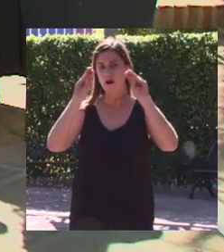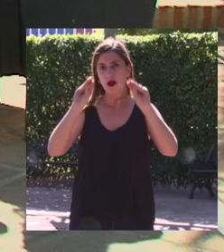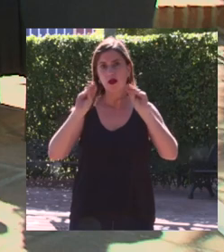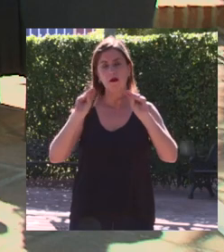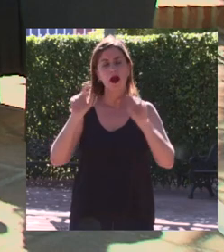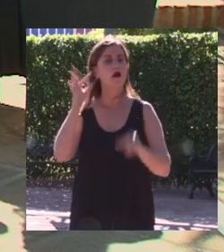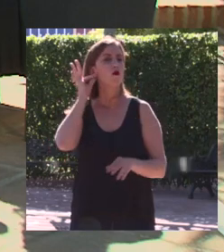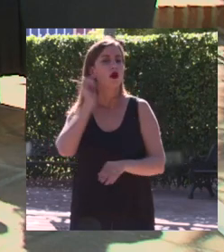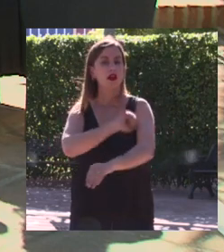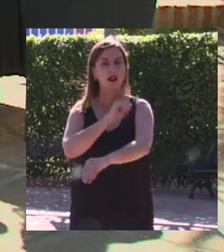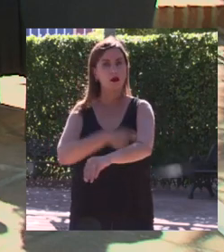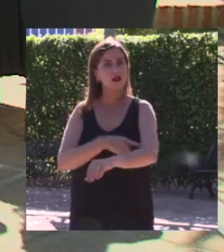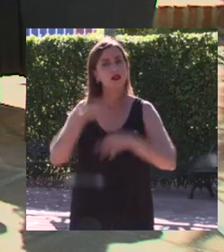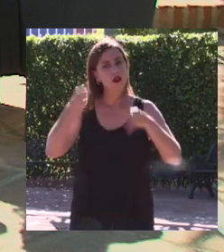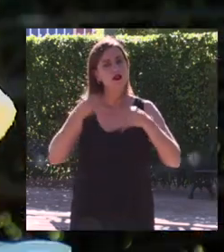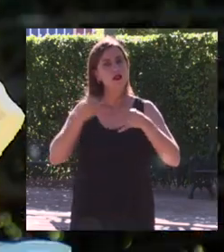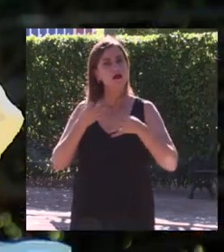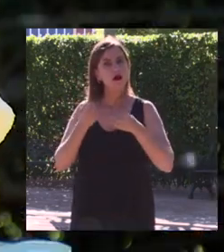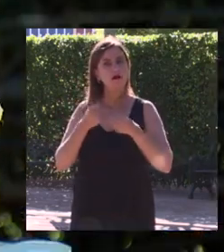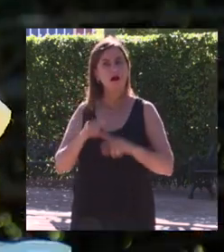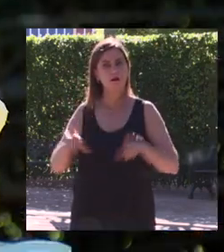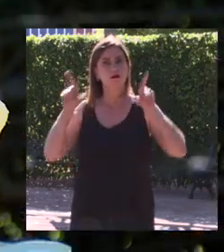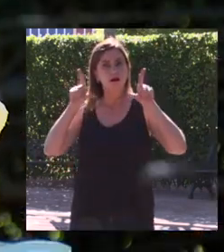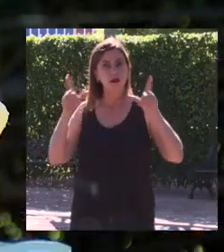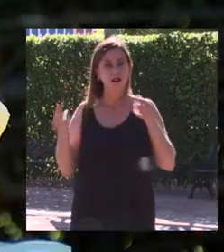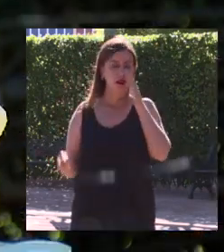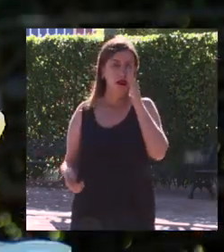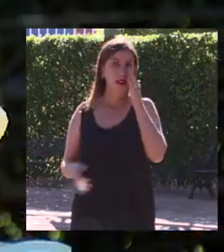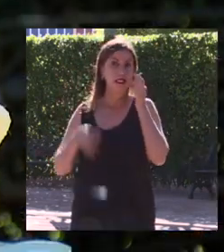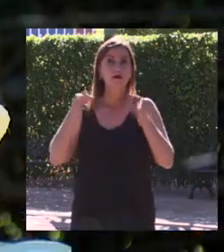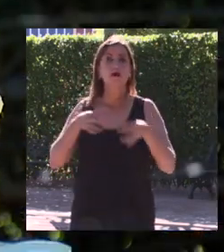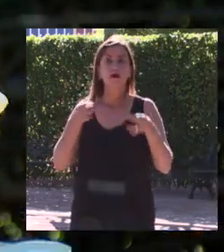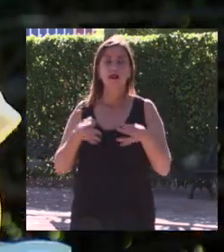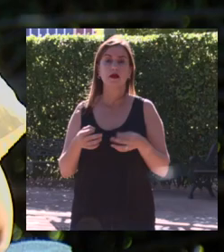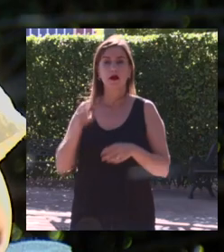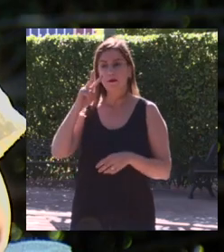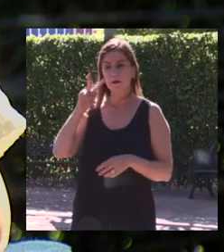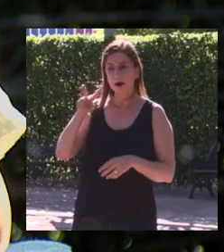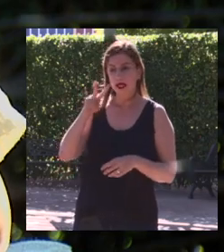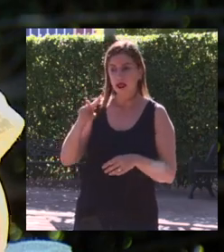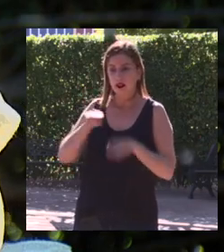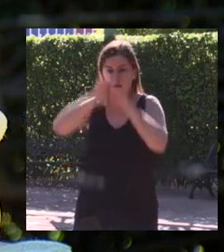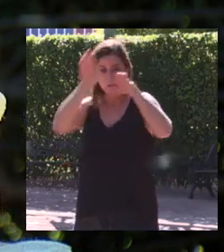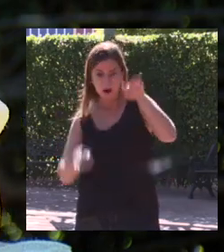ha estado ahí muy presente y en cambio sí que ahí se puede observar una de las facetas de mayor desigualdad con respecto sobre todo al